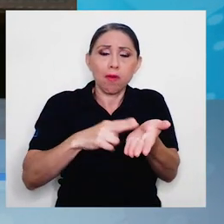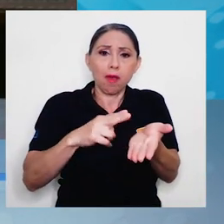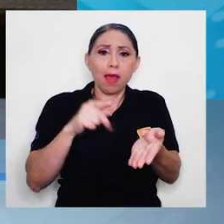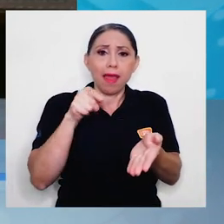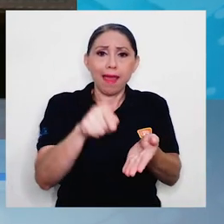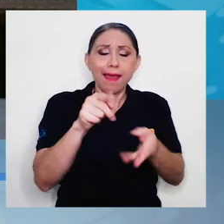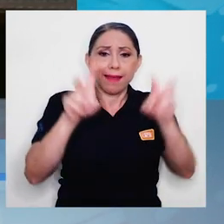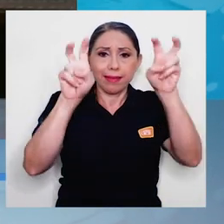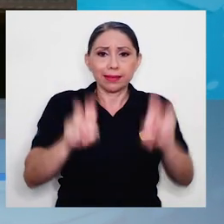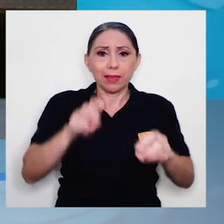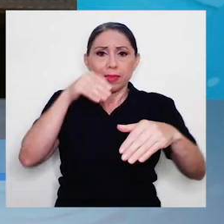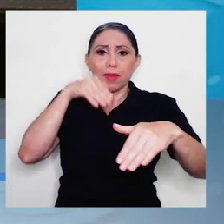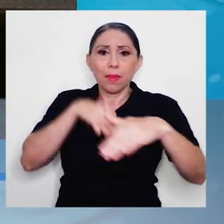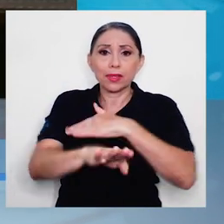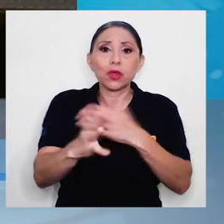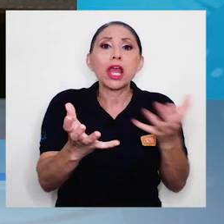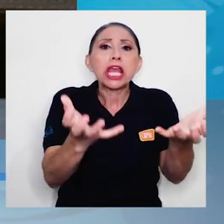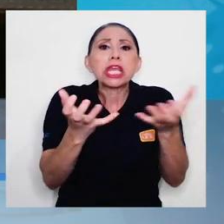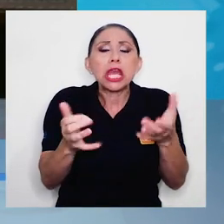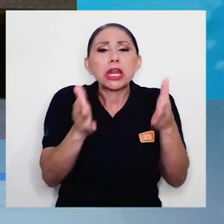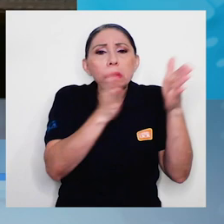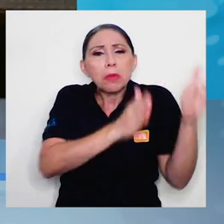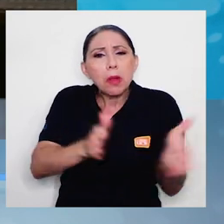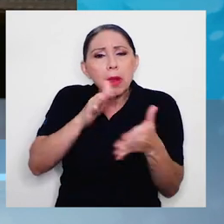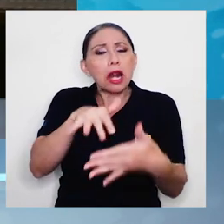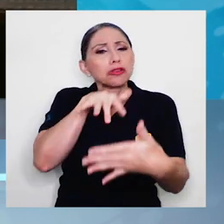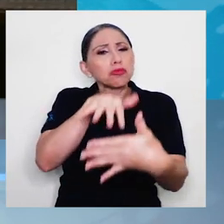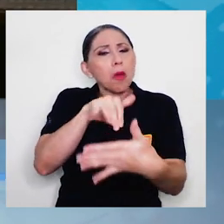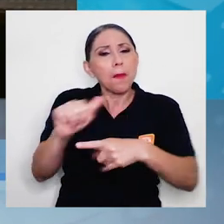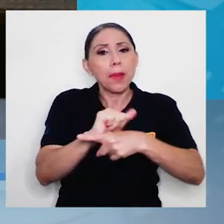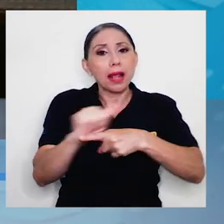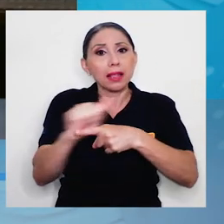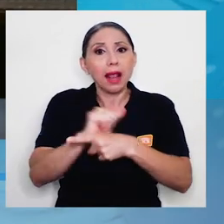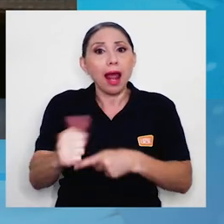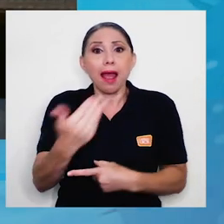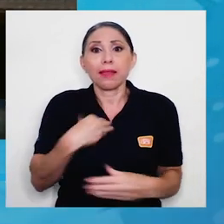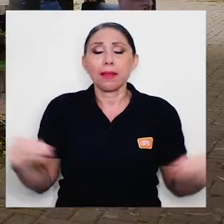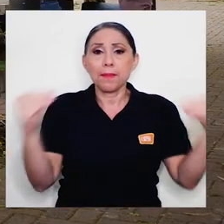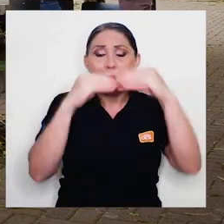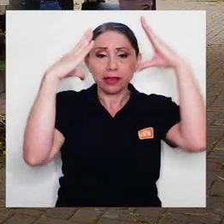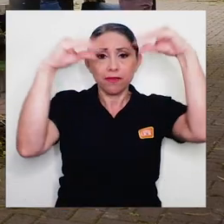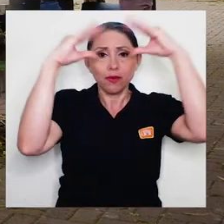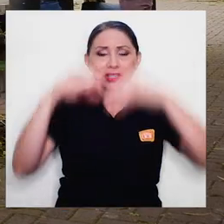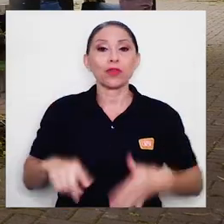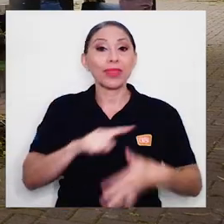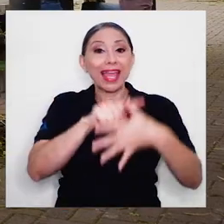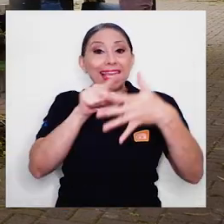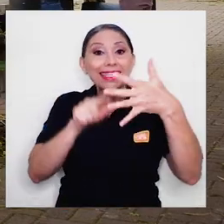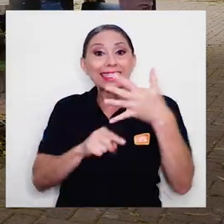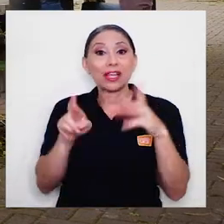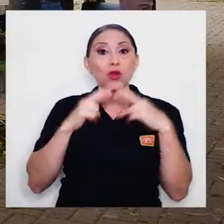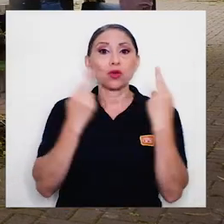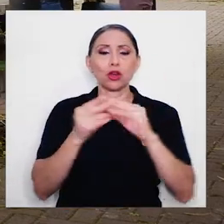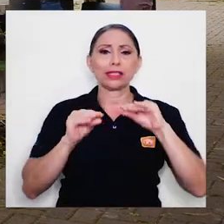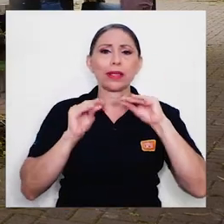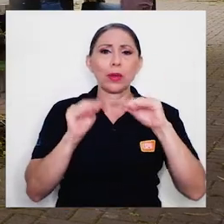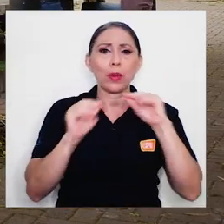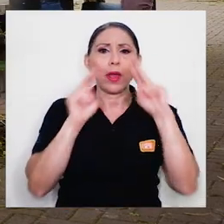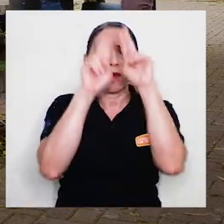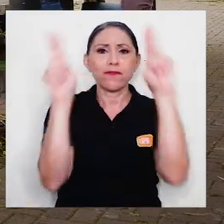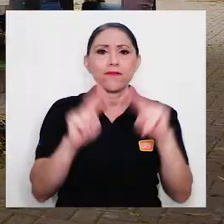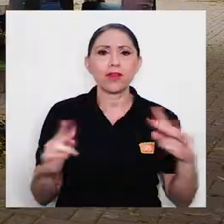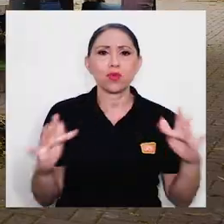admisión y que quieran prepararse, practicar y tener más información sobre esto. Las cinco sesiones virtuales serán